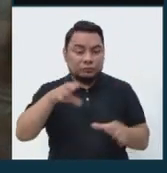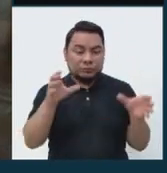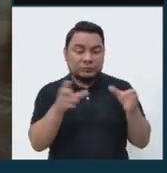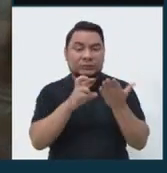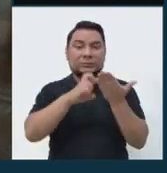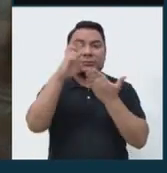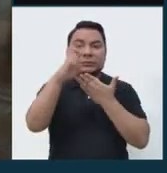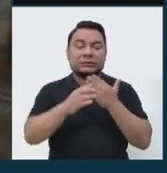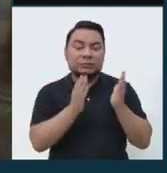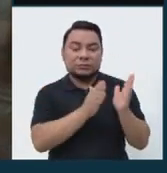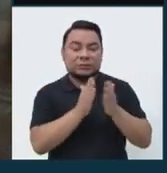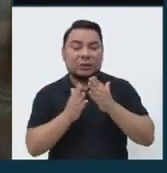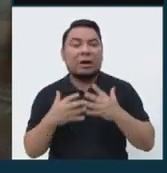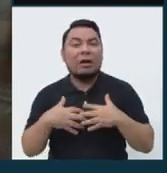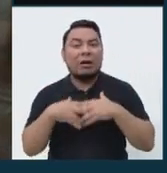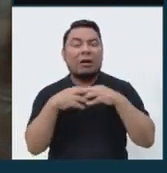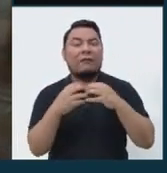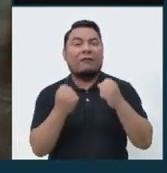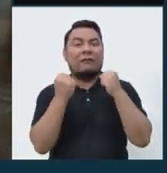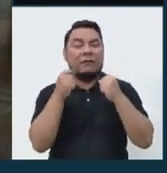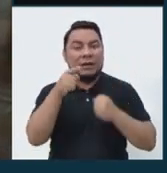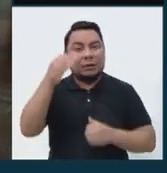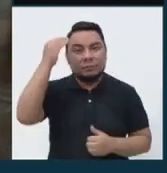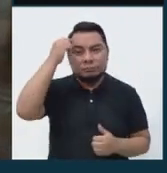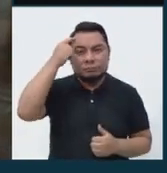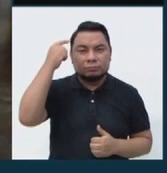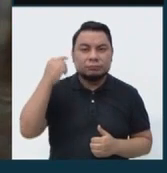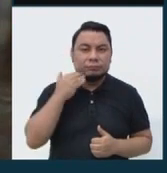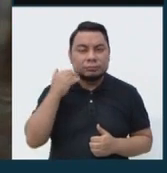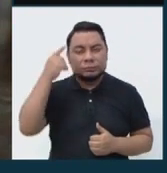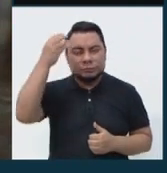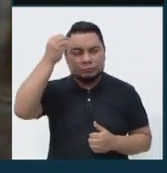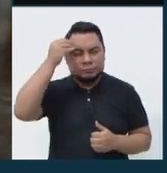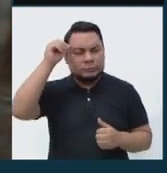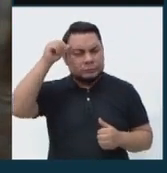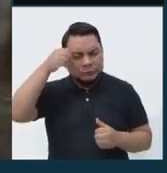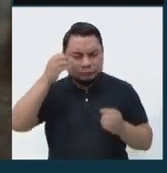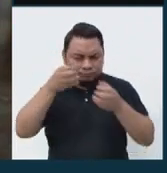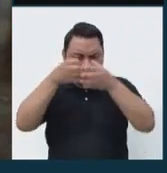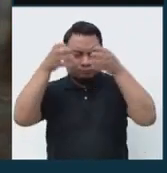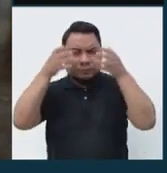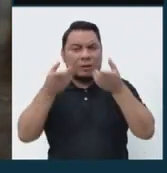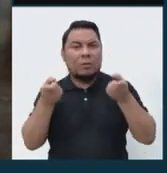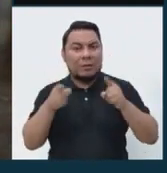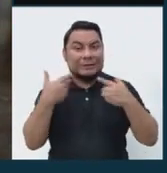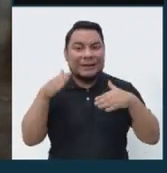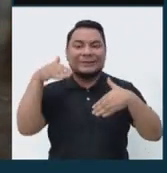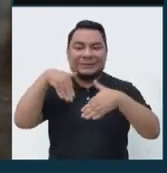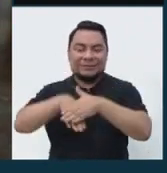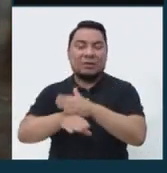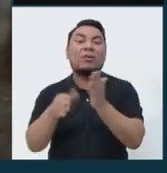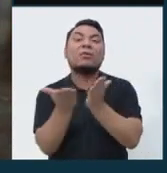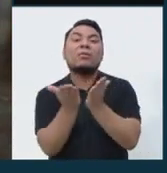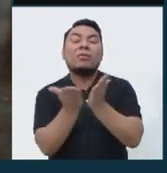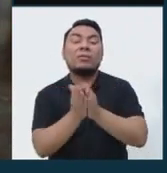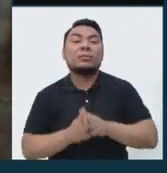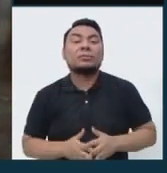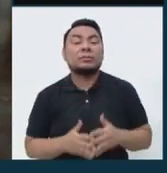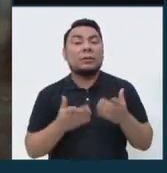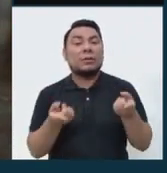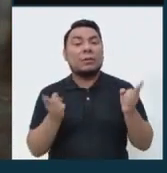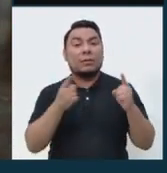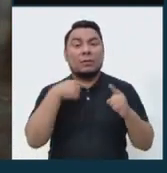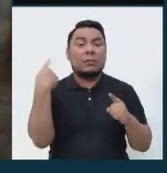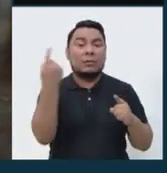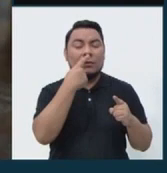dentro de la educación de fortalecer estos cerebros para que estén preparados a la hora que llegan a los colegios. Obviamente, en el transcurso,